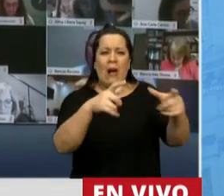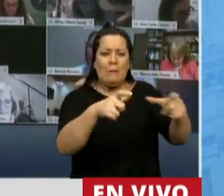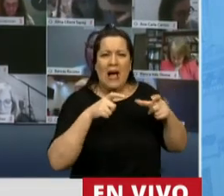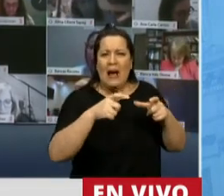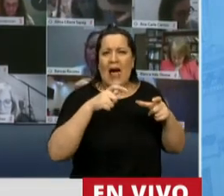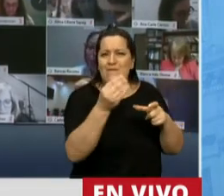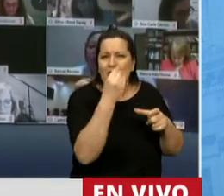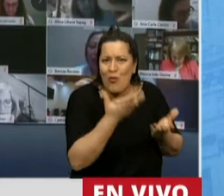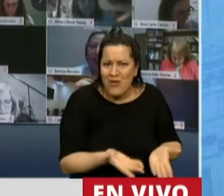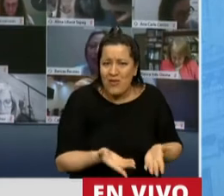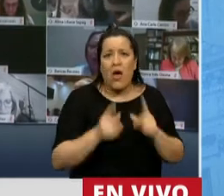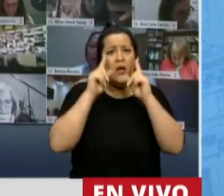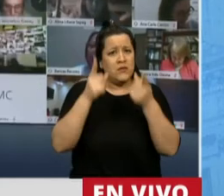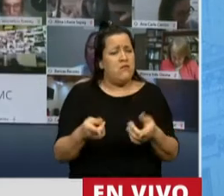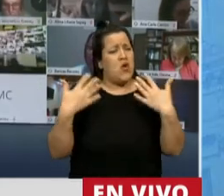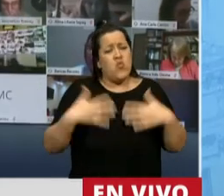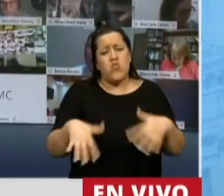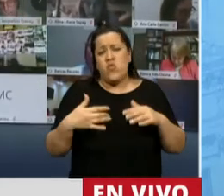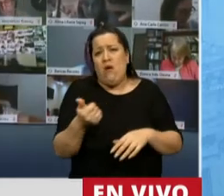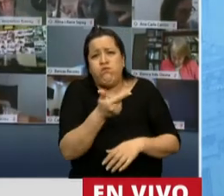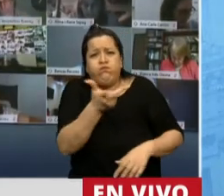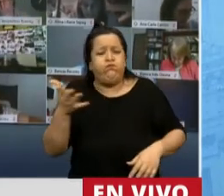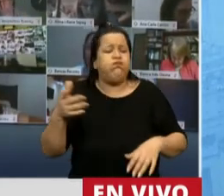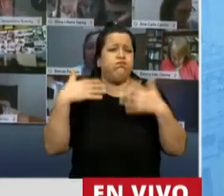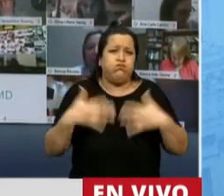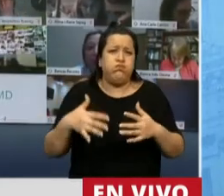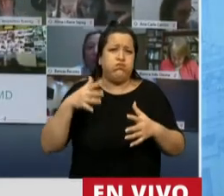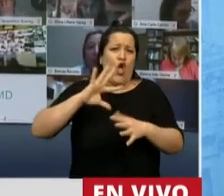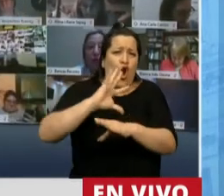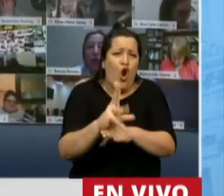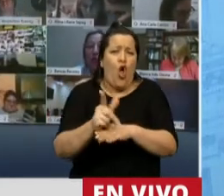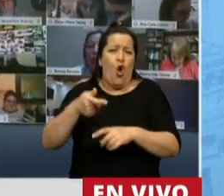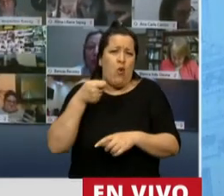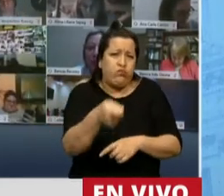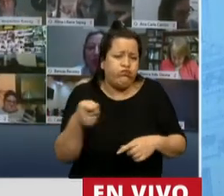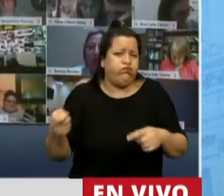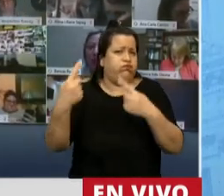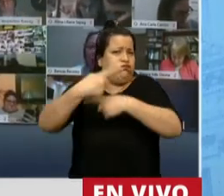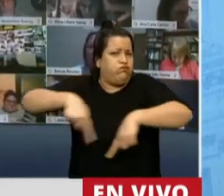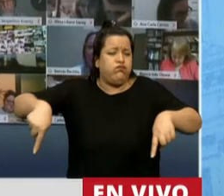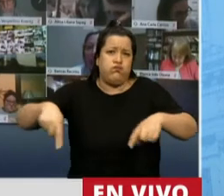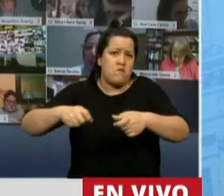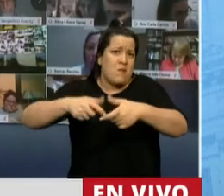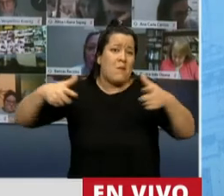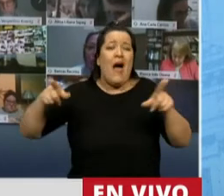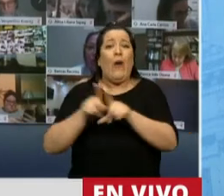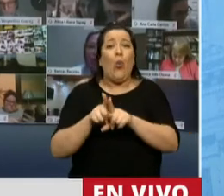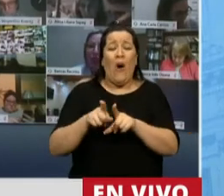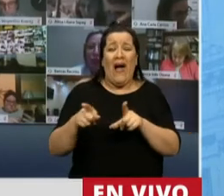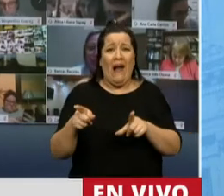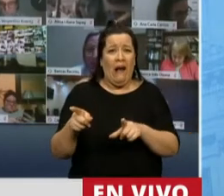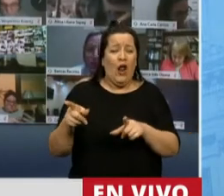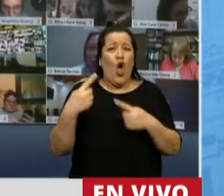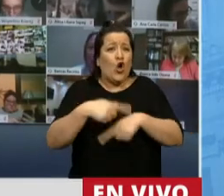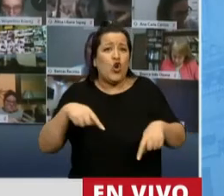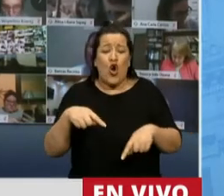Y también de los altos índices que estamos teniendo de inseguridad. Y nada de esto son sensaciones, Presidente, sino que